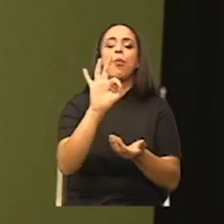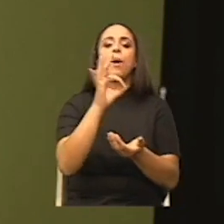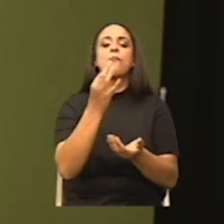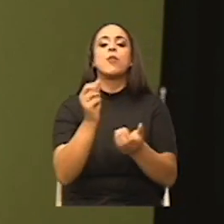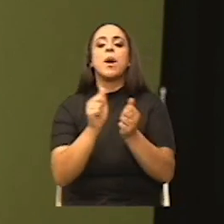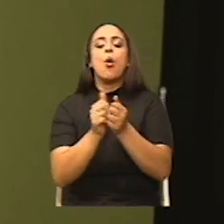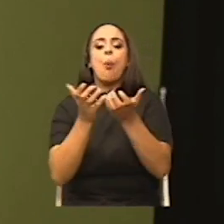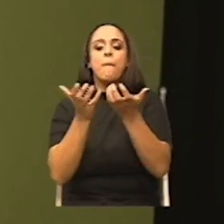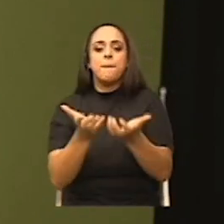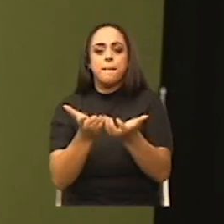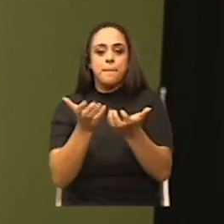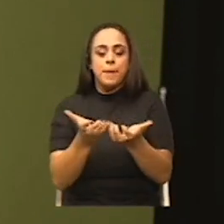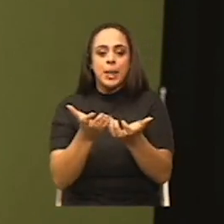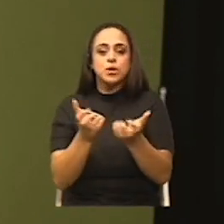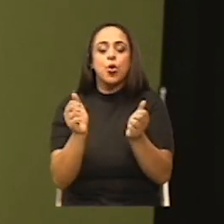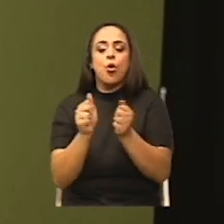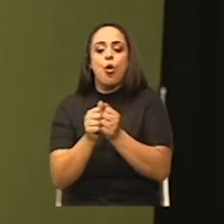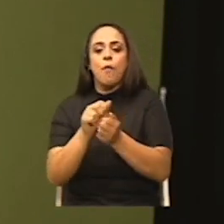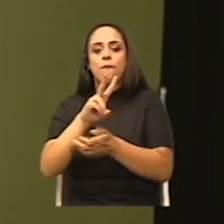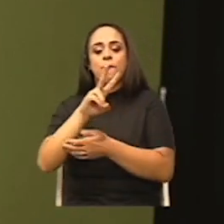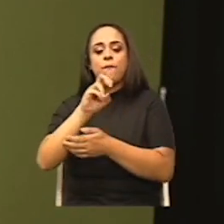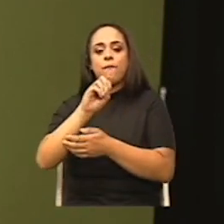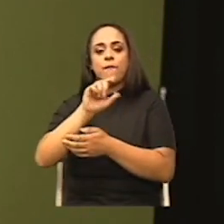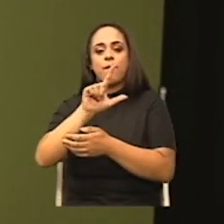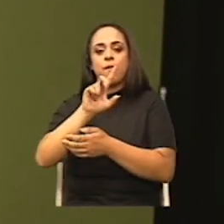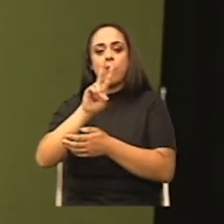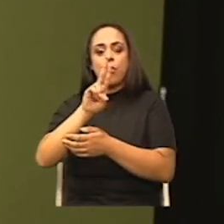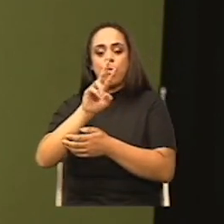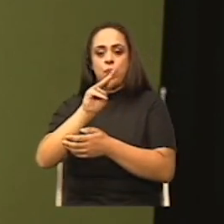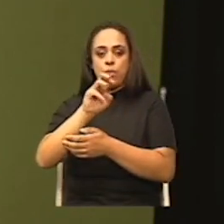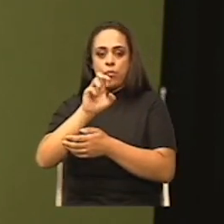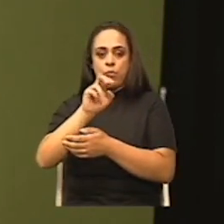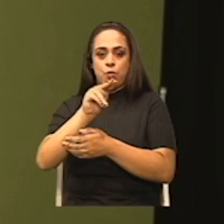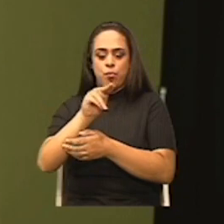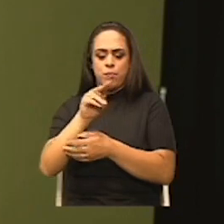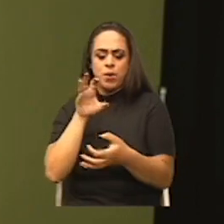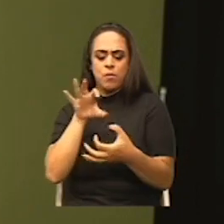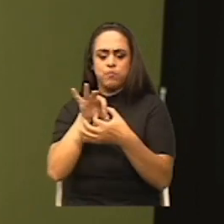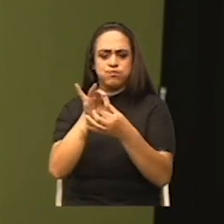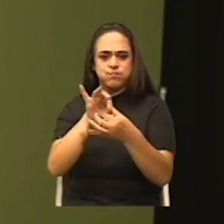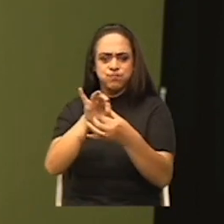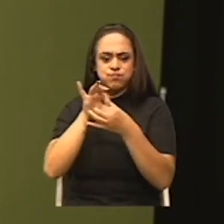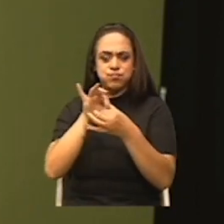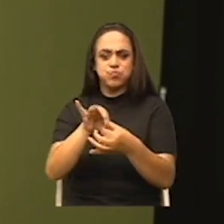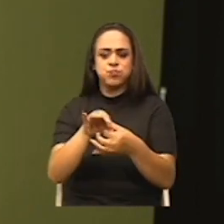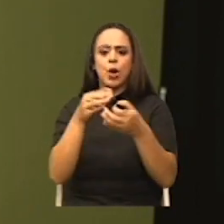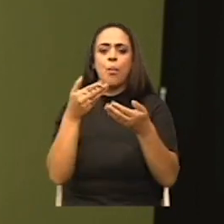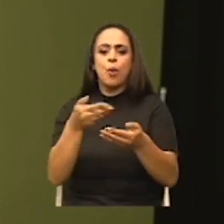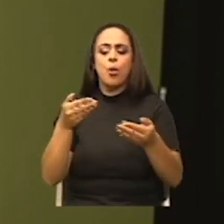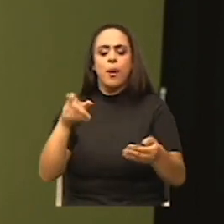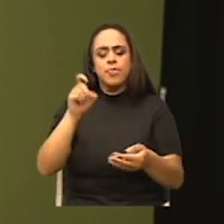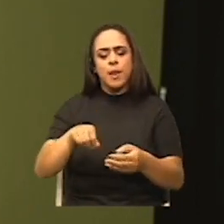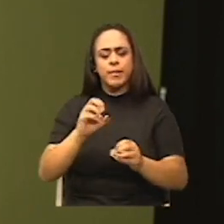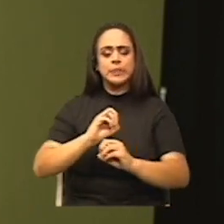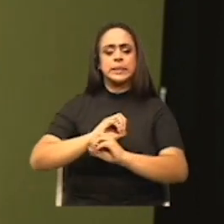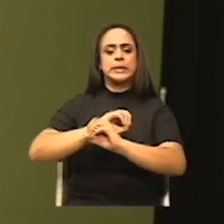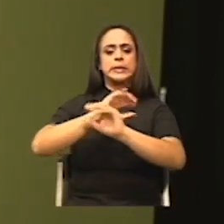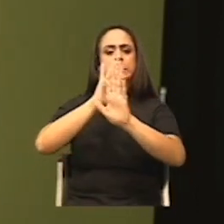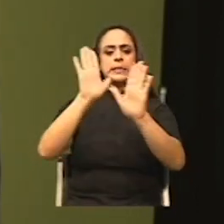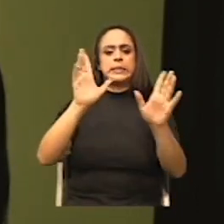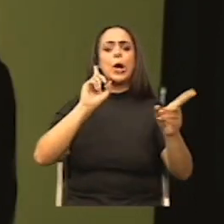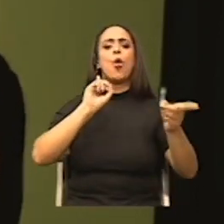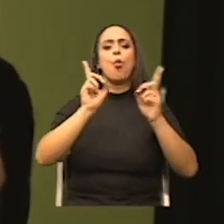del volumen desalojado por ese objeto. Entonces, tiene que quedarnos claro, ¿cuáles son las fuerzas que están actuando